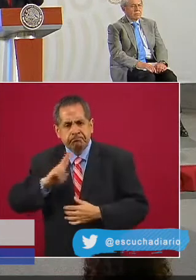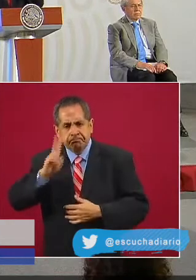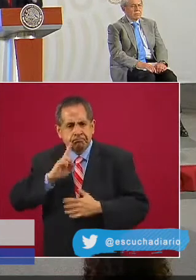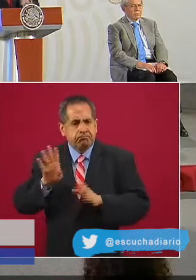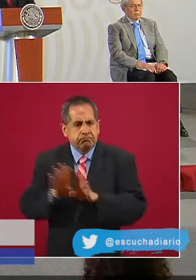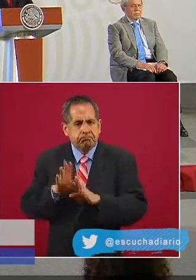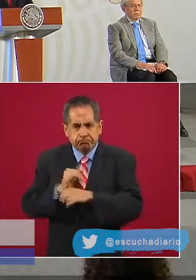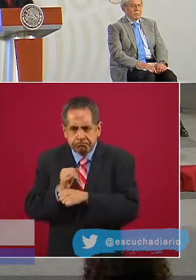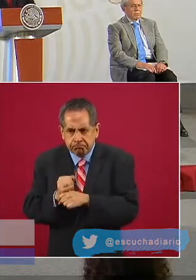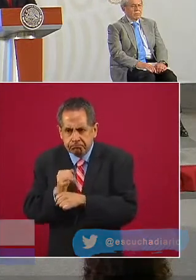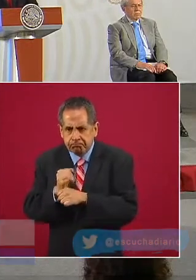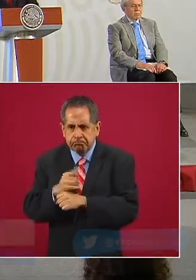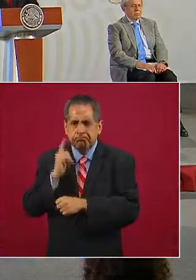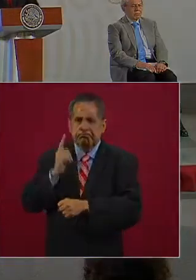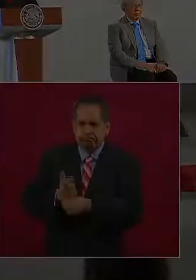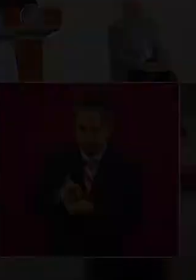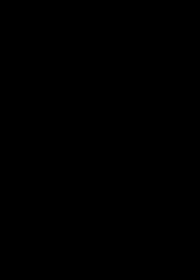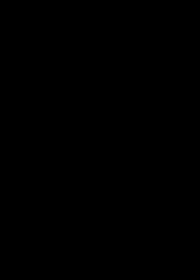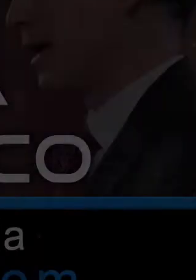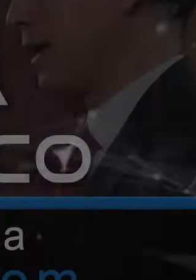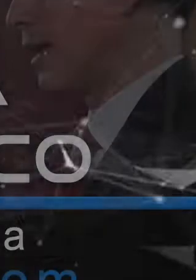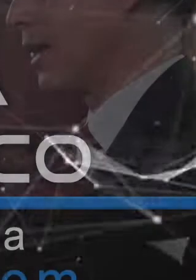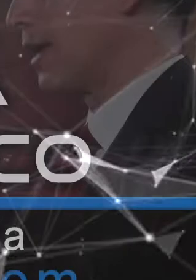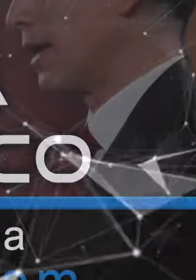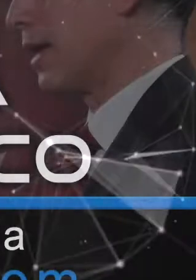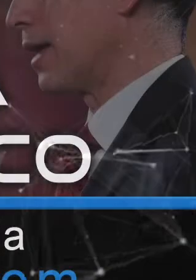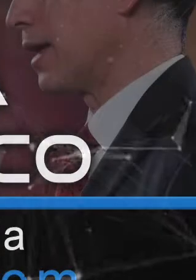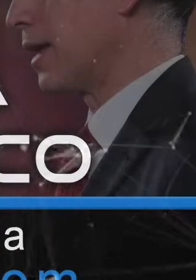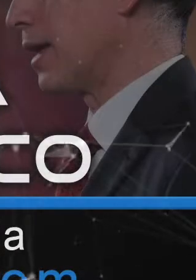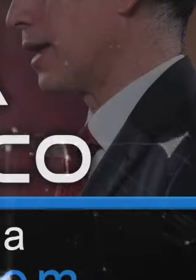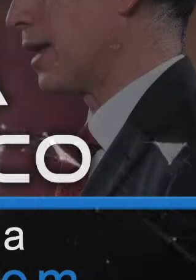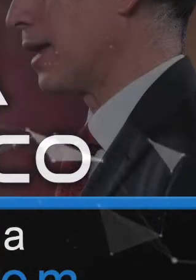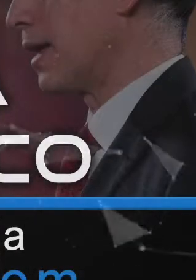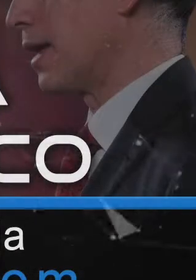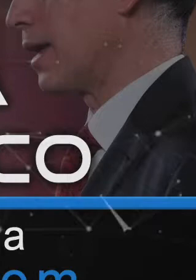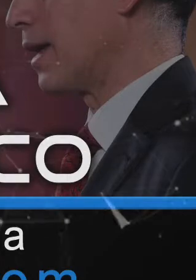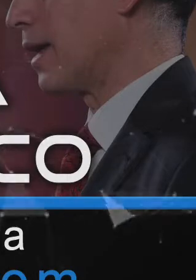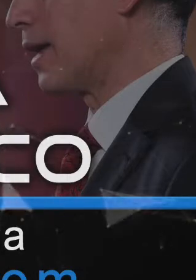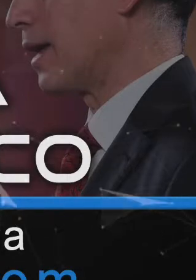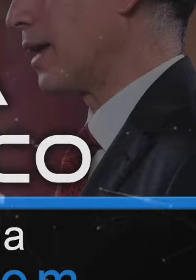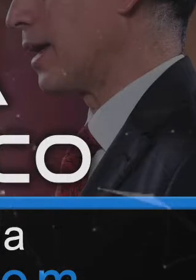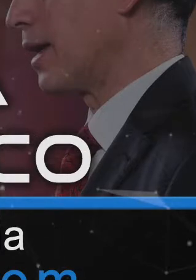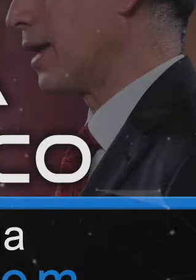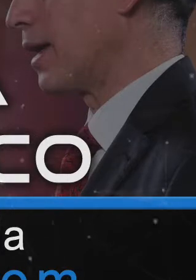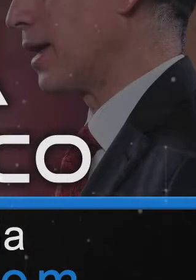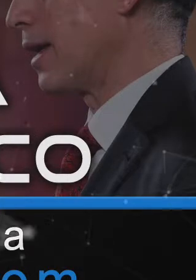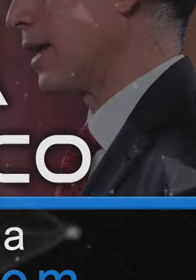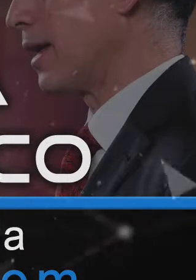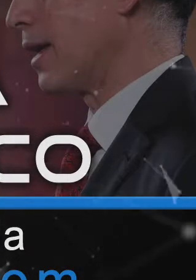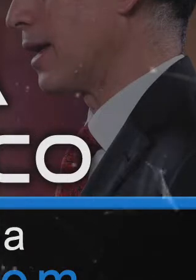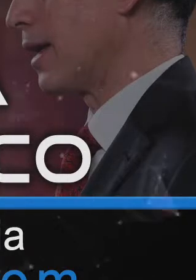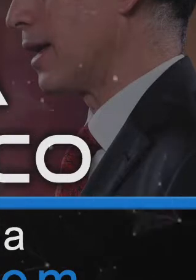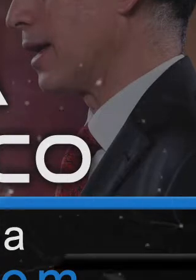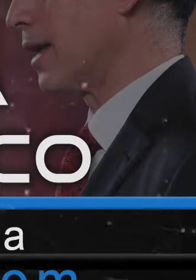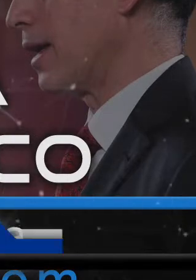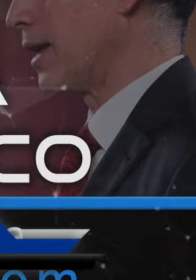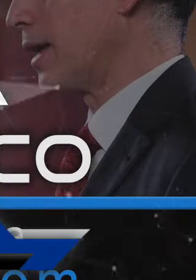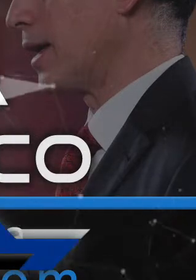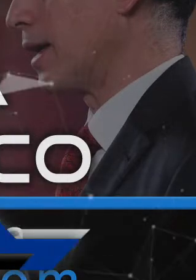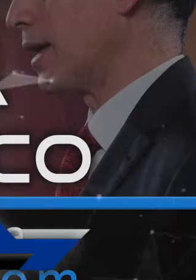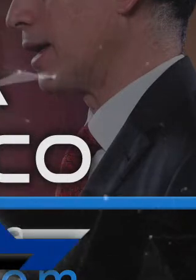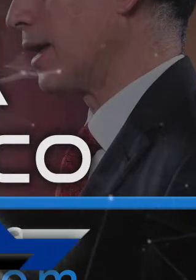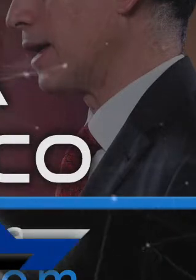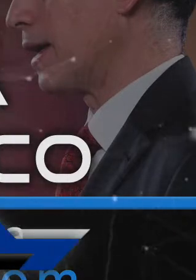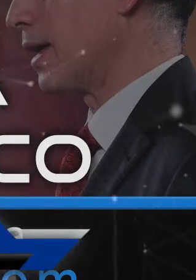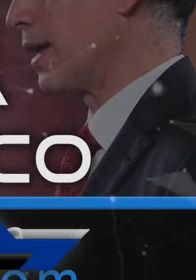desarrollo, producción y distribución justa de la vacuna Ya estás informado No olvides darle like a este video,